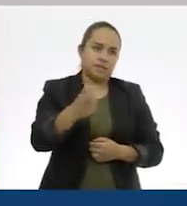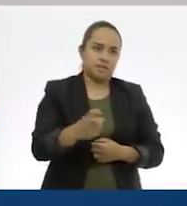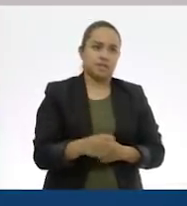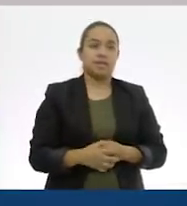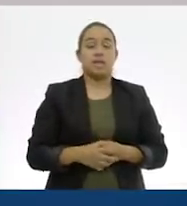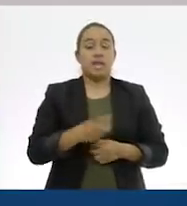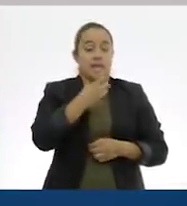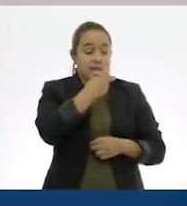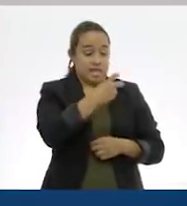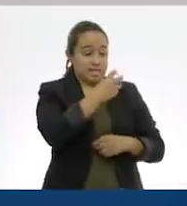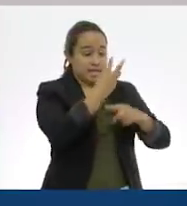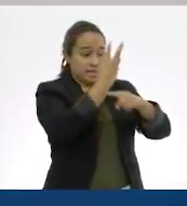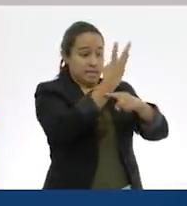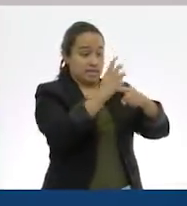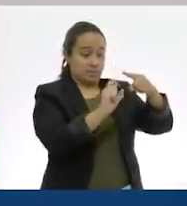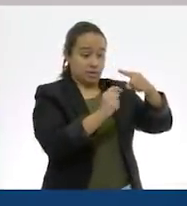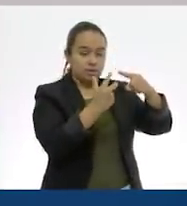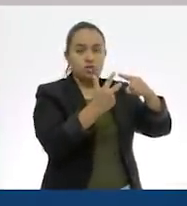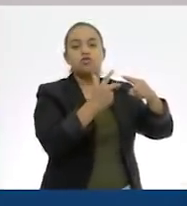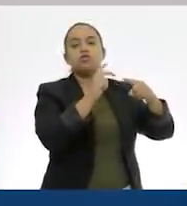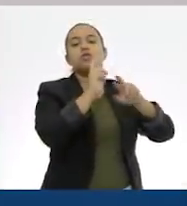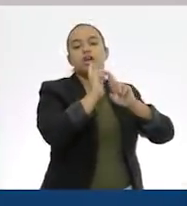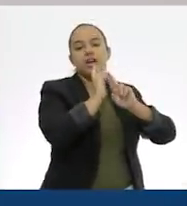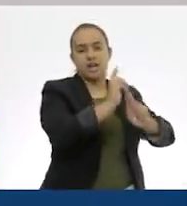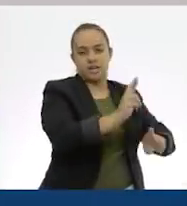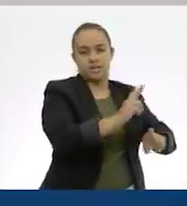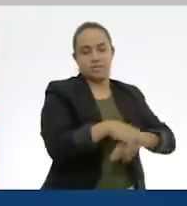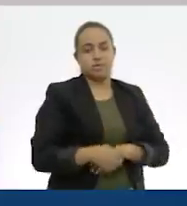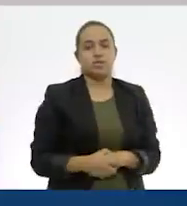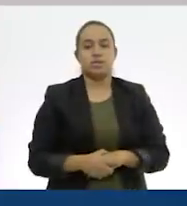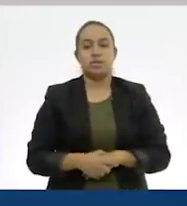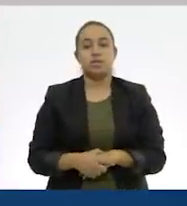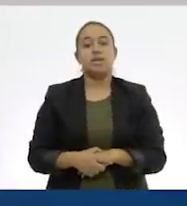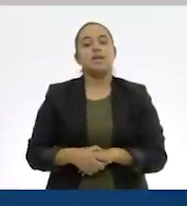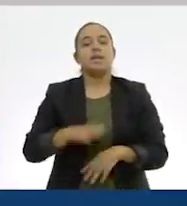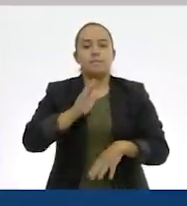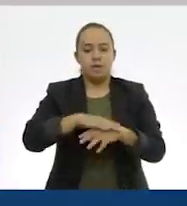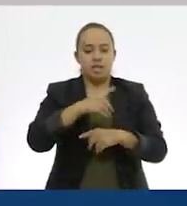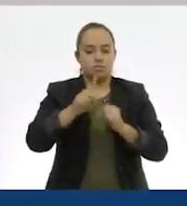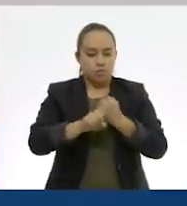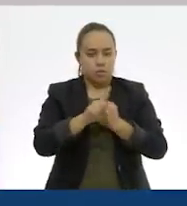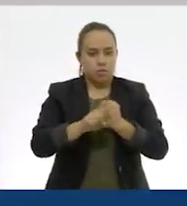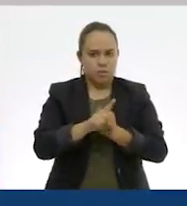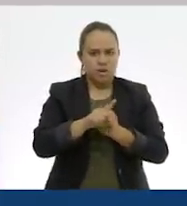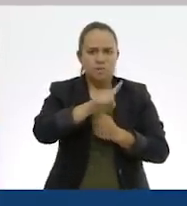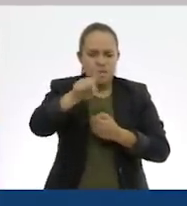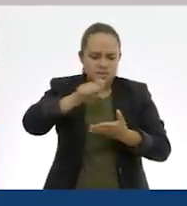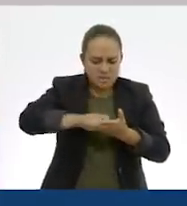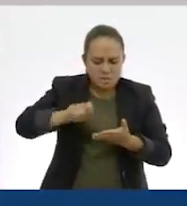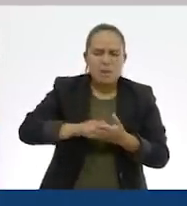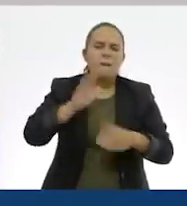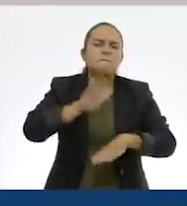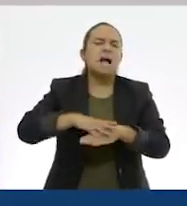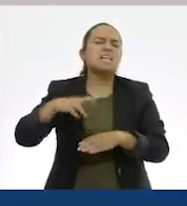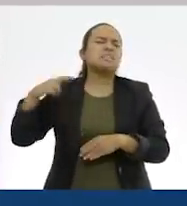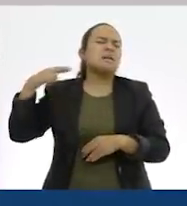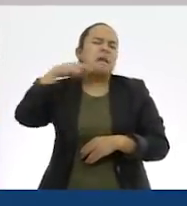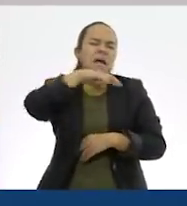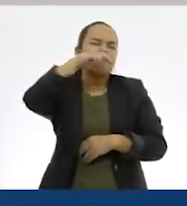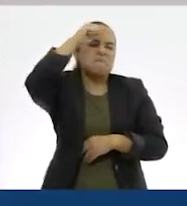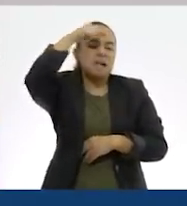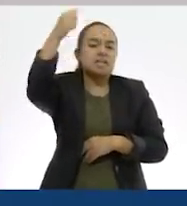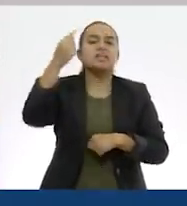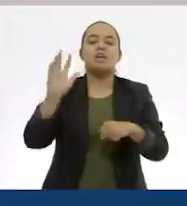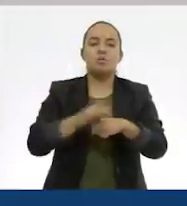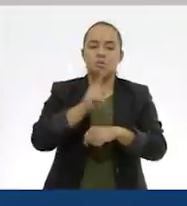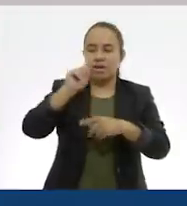nuestra respuesta. Y así cada vez los problemas se les van a ir haciendo muchísimo más rápidos y más sencillos porque ya